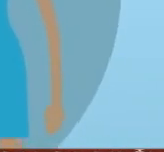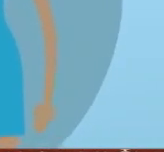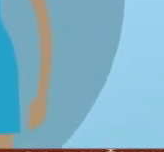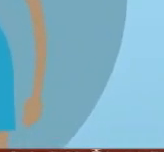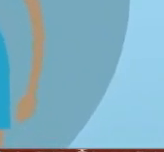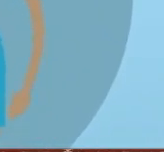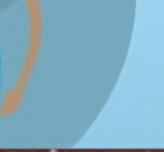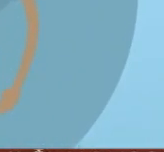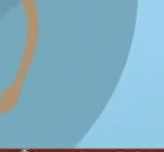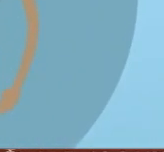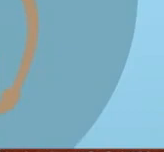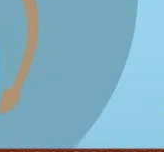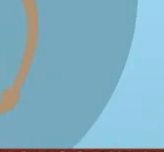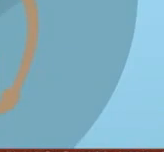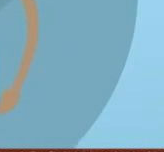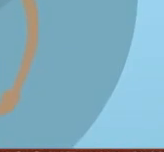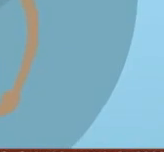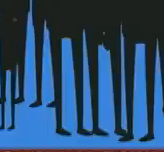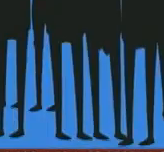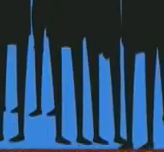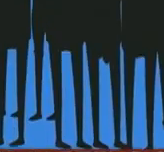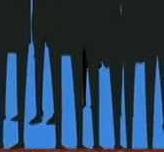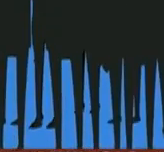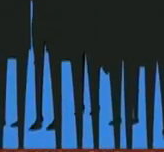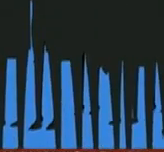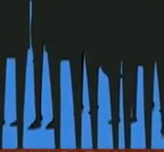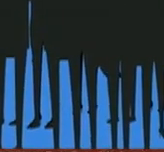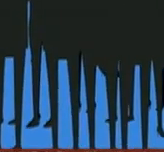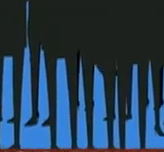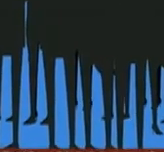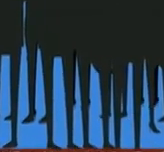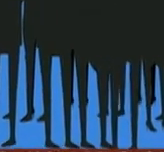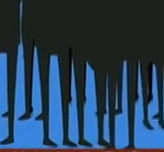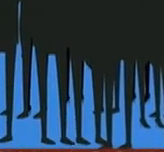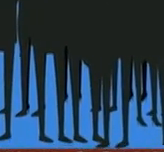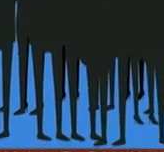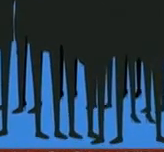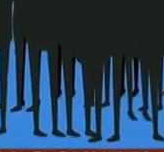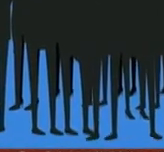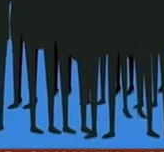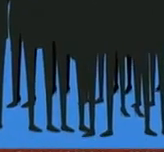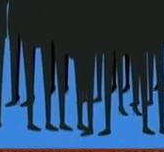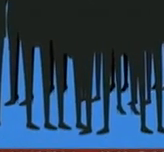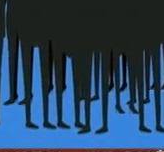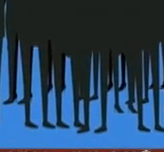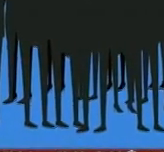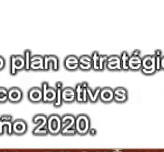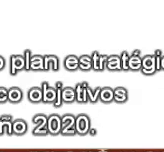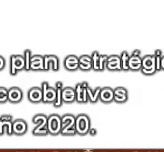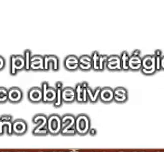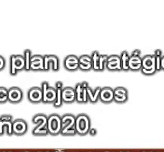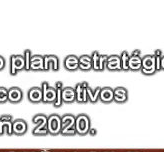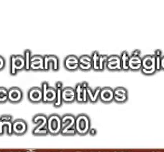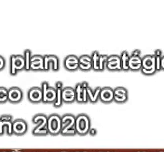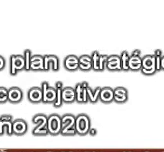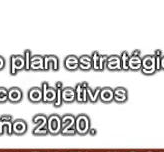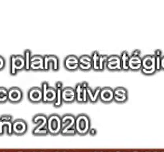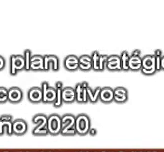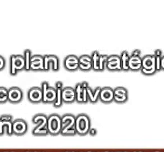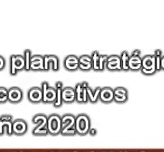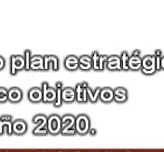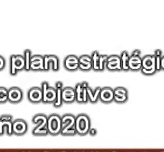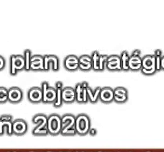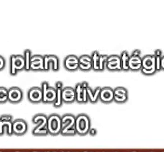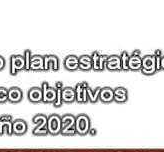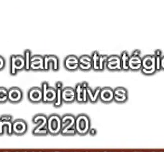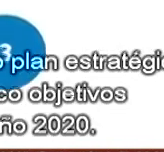país y con esto trabajar sin fines lucrativos. Con el propósito de mantener el apoyo internacional y evitar posibles controversias o